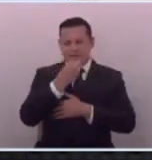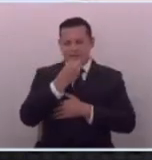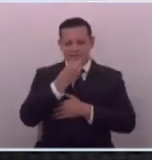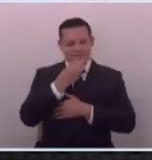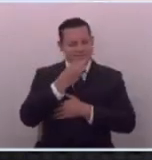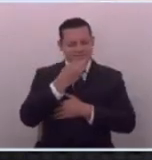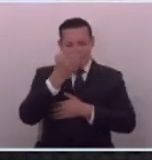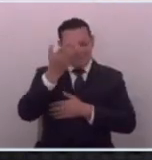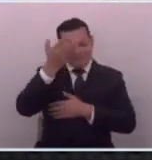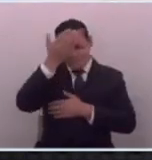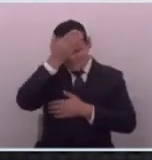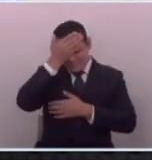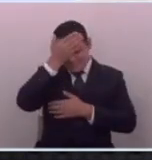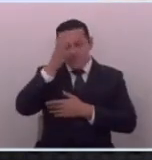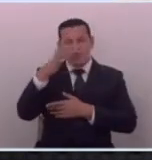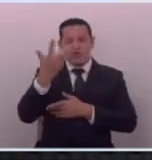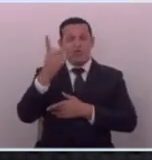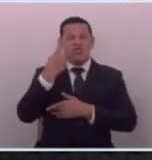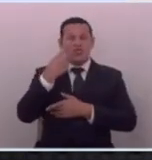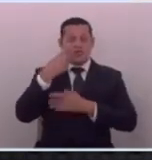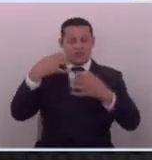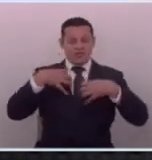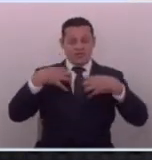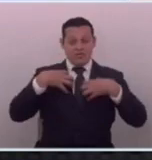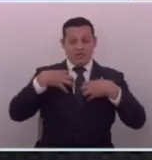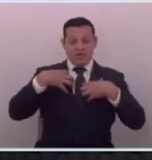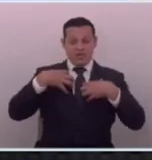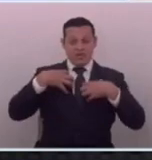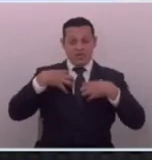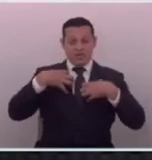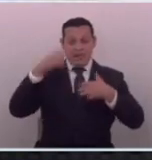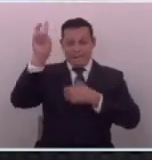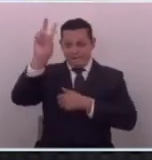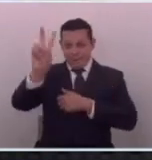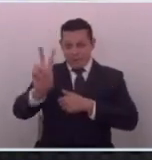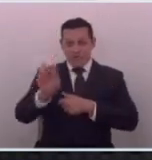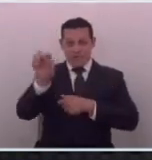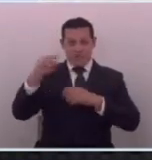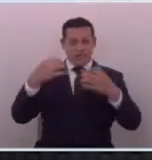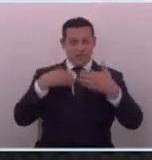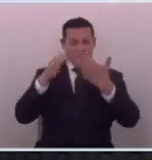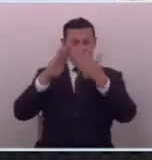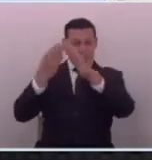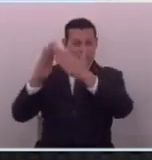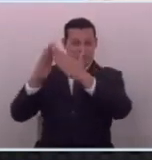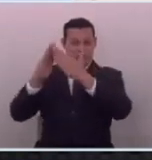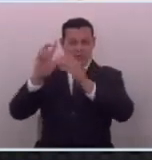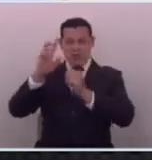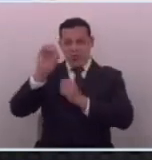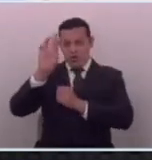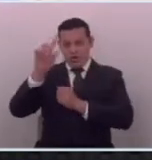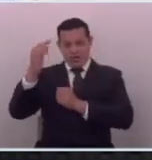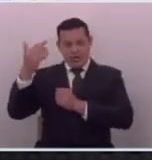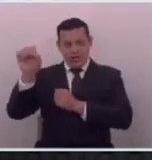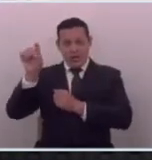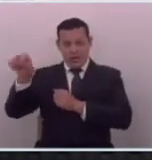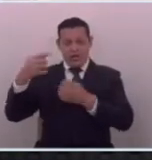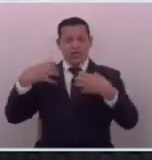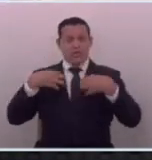belleza el comunista porque no se va a huir a Venezuela si es comunista porque no se va a huir a donde Ortega si es comunista